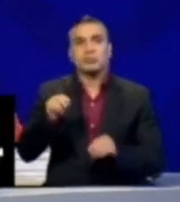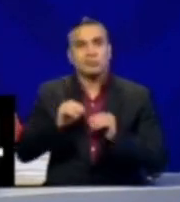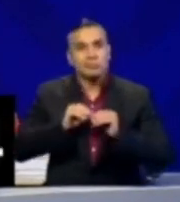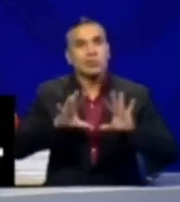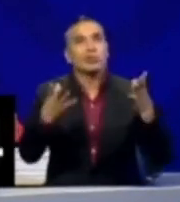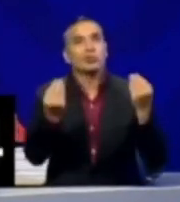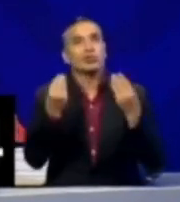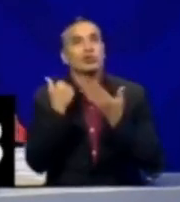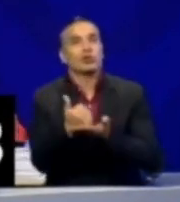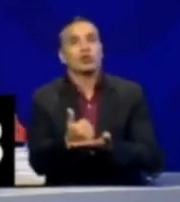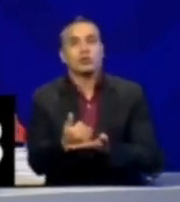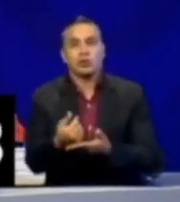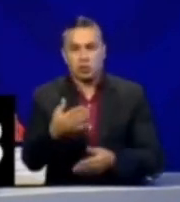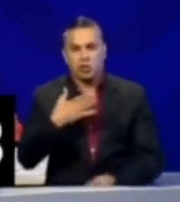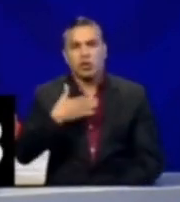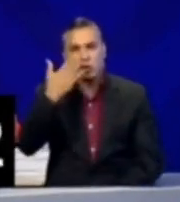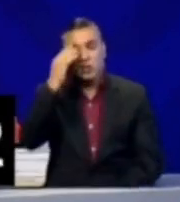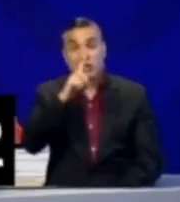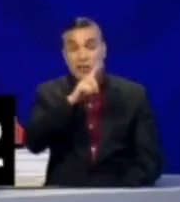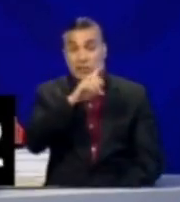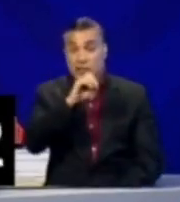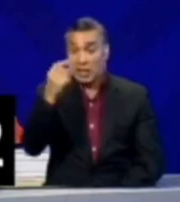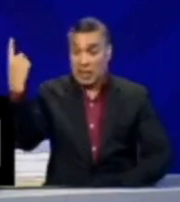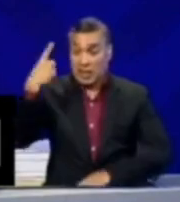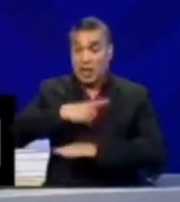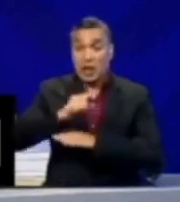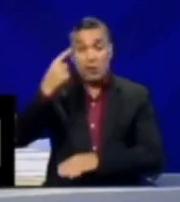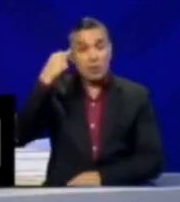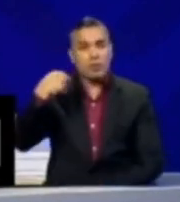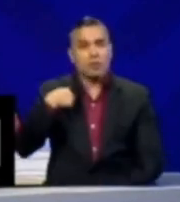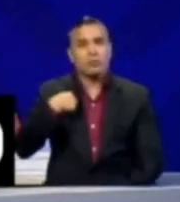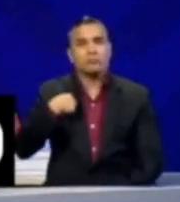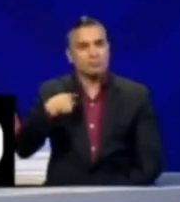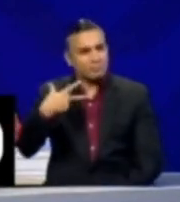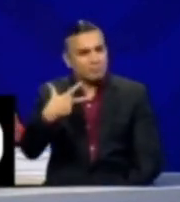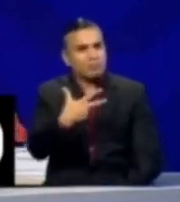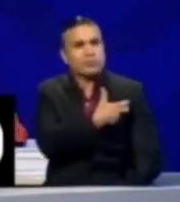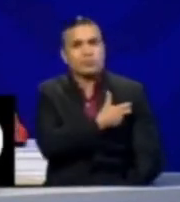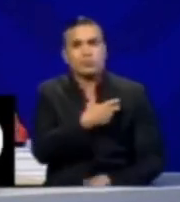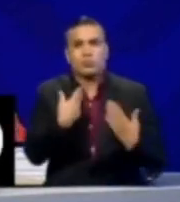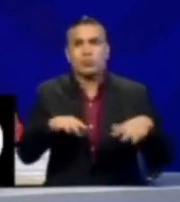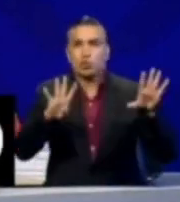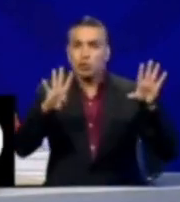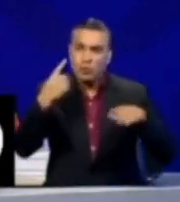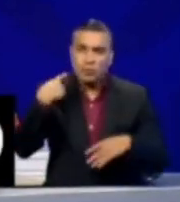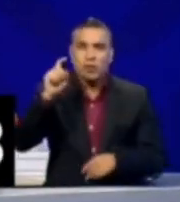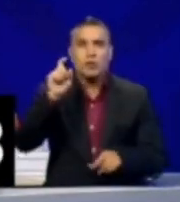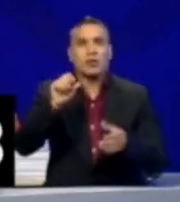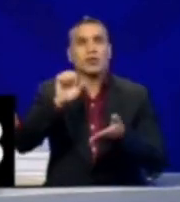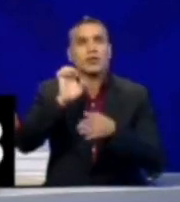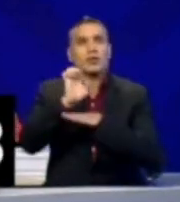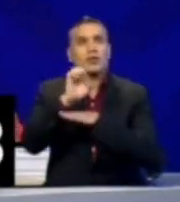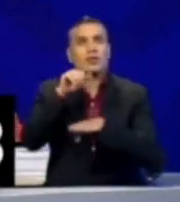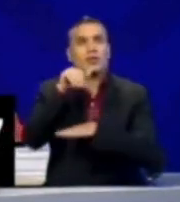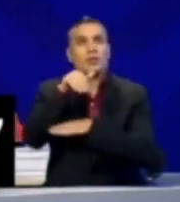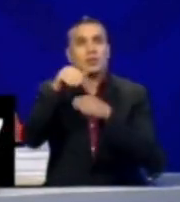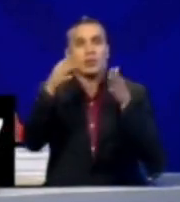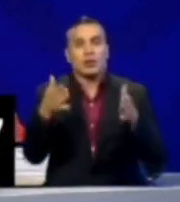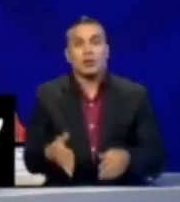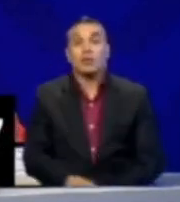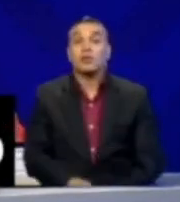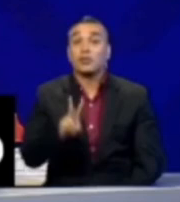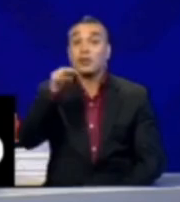Estoy seguro que en los primeros 100 días de gobierno vamos a vacunar al menos 9 millones de ecuatorianos. Hay